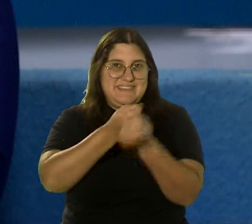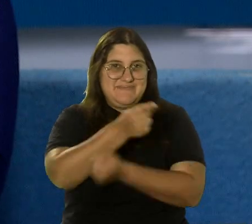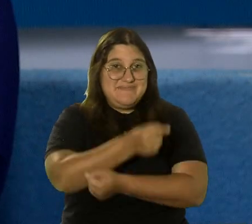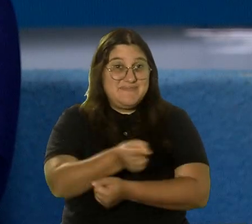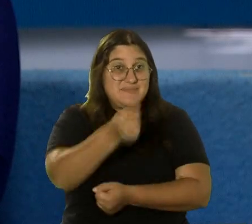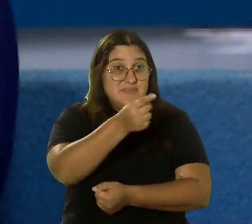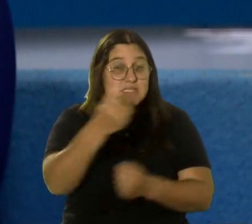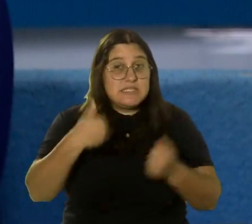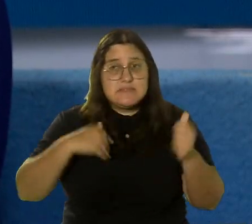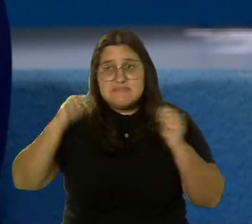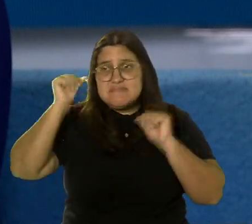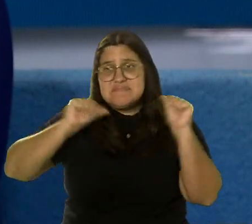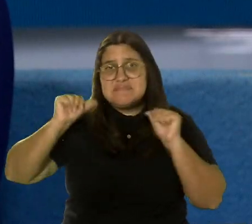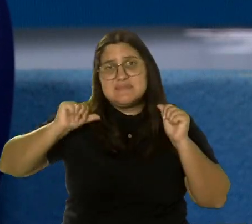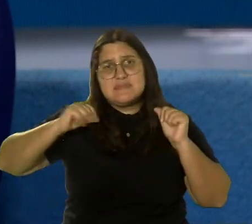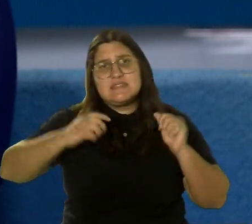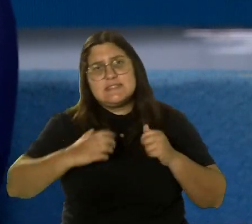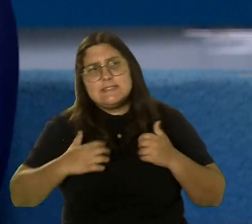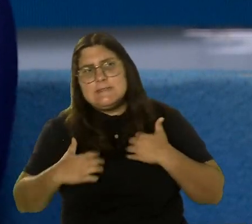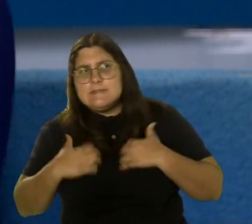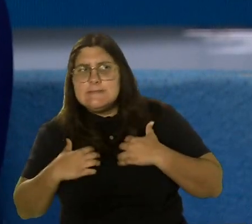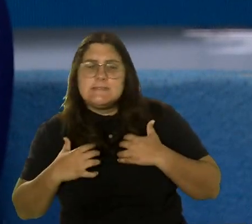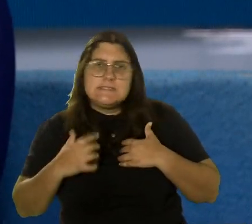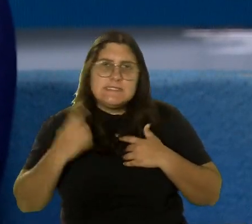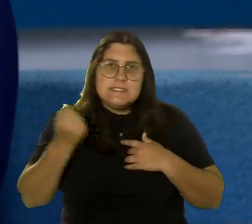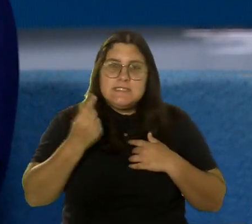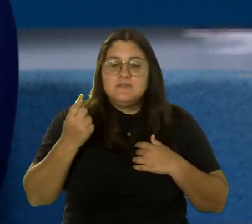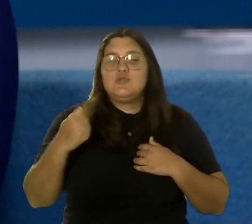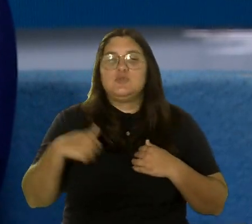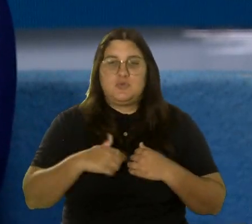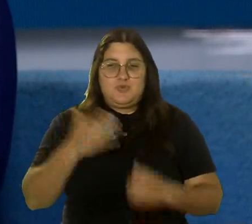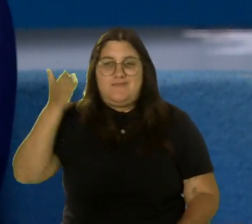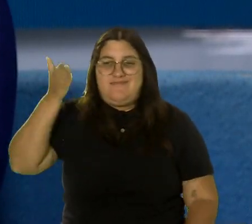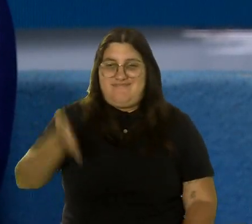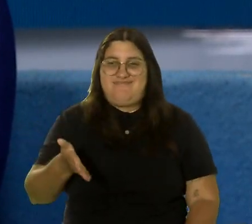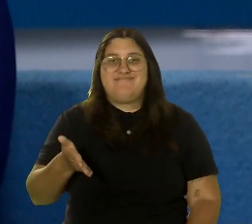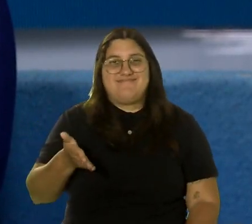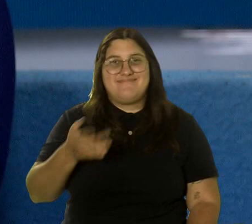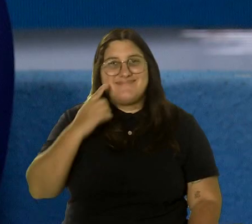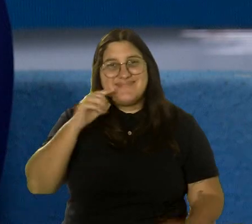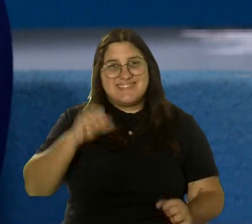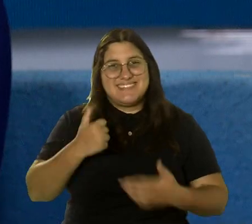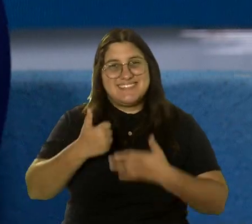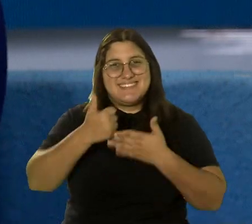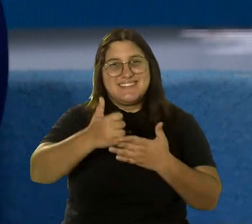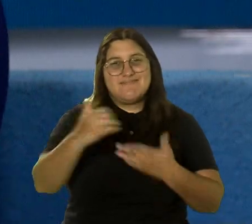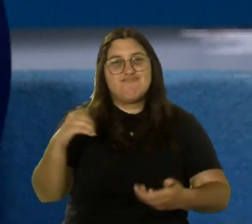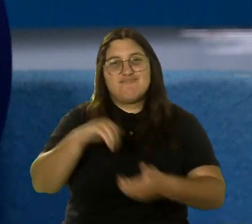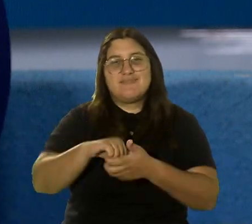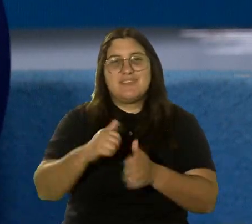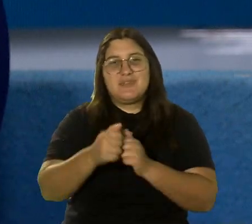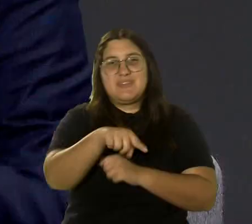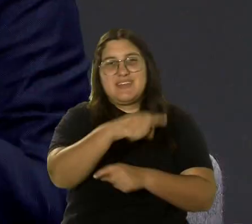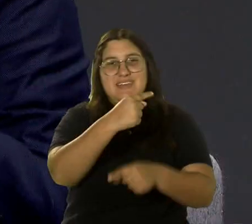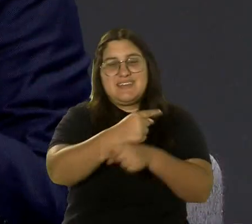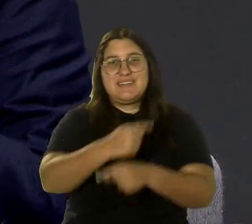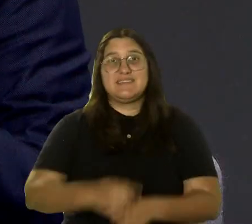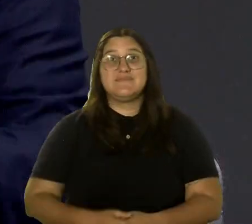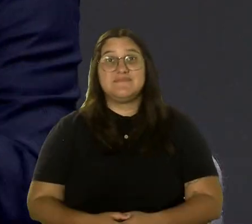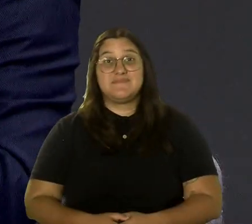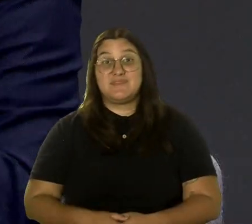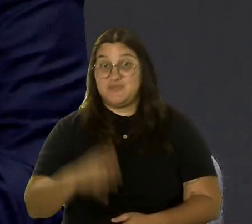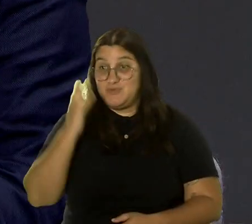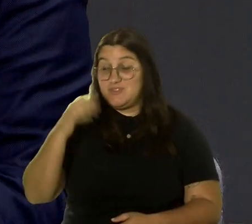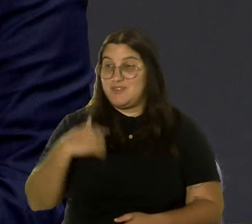alguna razón tiene alguna duda, alguna pregunta, todos los centros vamos a estar allí para poder entonces ayudarlo y llevarlos de la mano de la manera correcta. ¿Va a ser algo bien